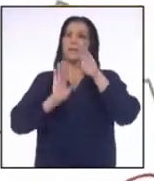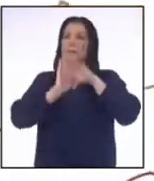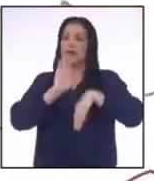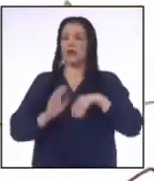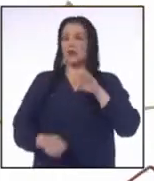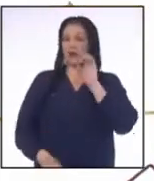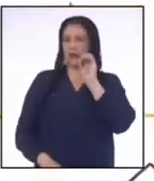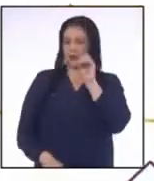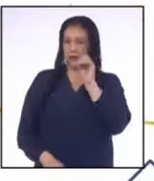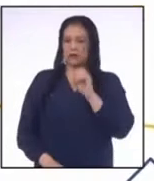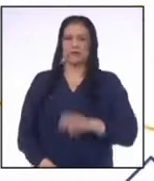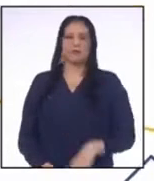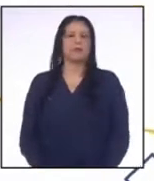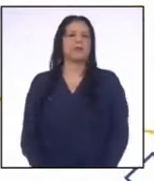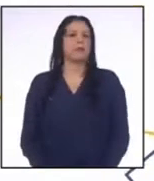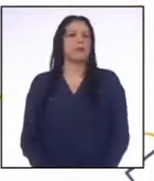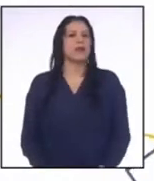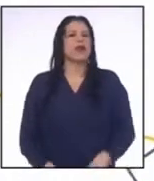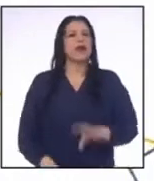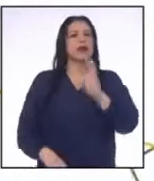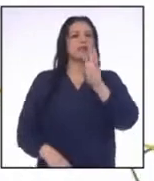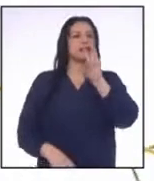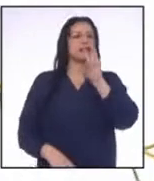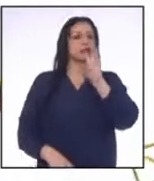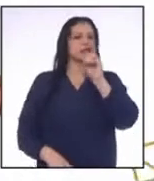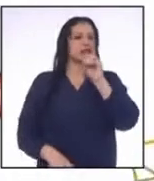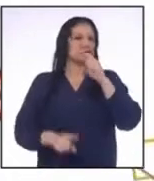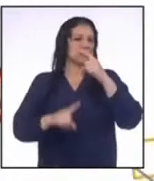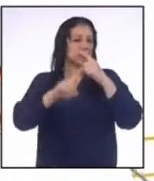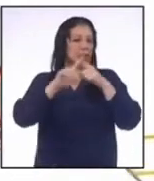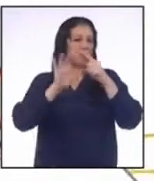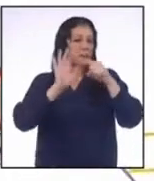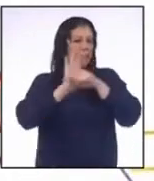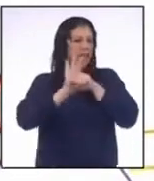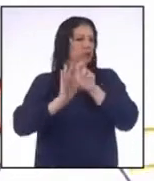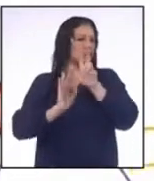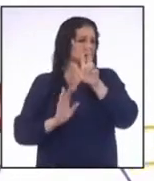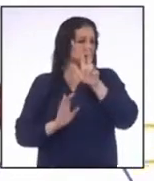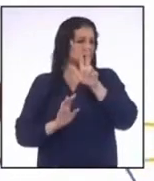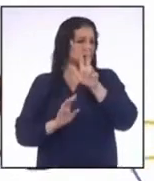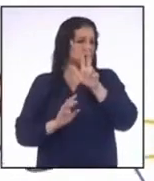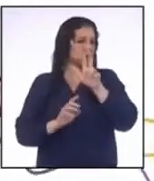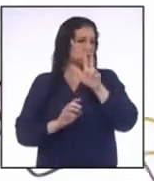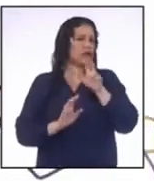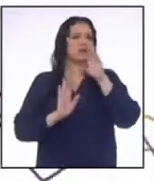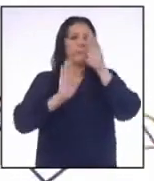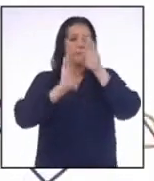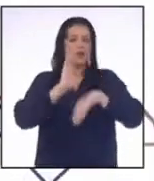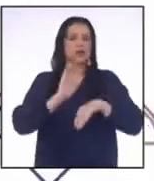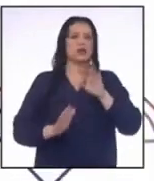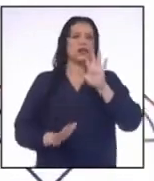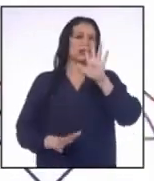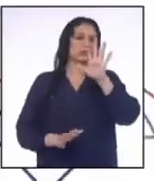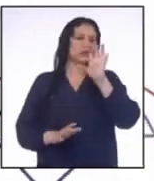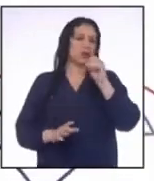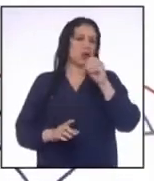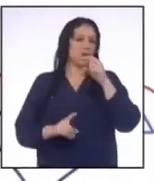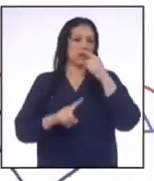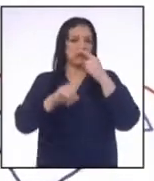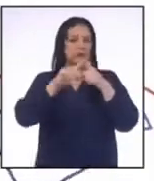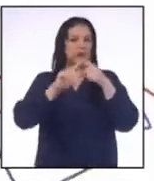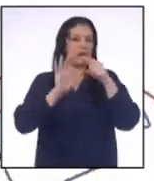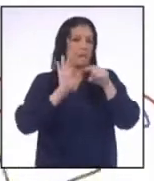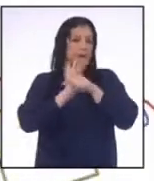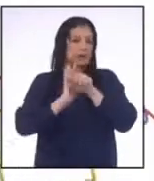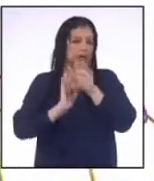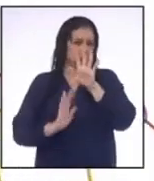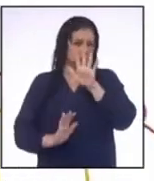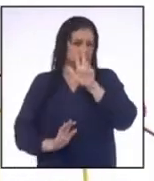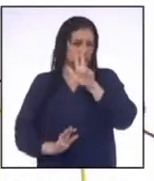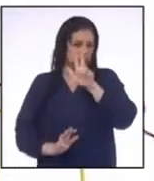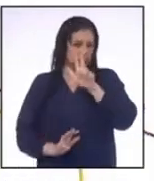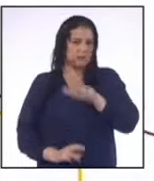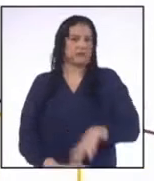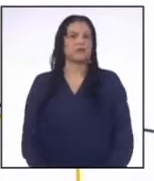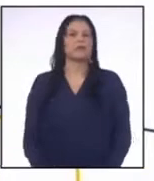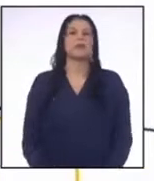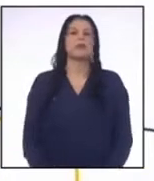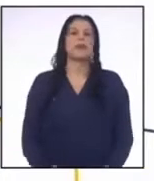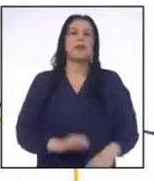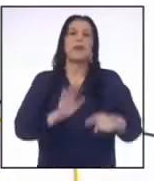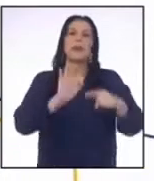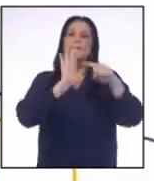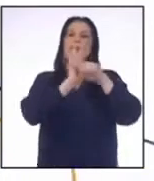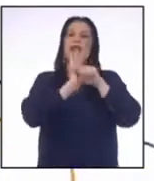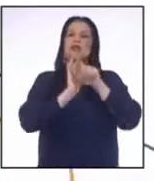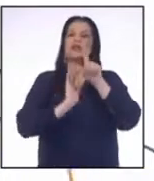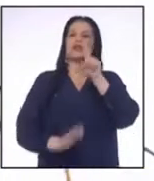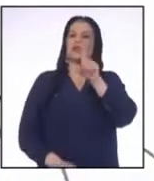0 60 por menos 3 Es menor que 50 por menos 3 Menos